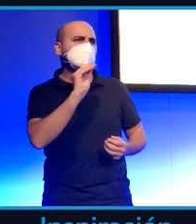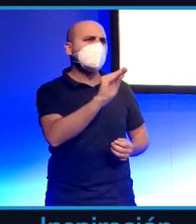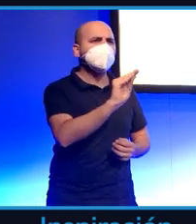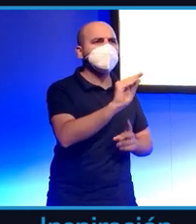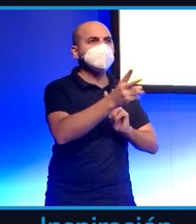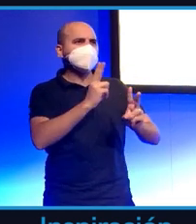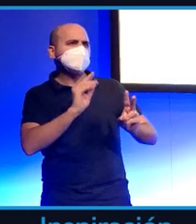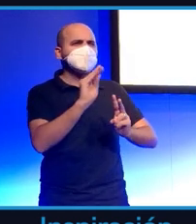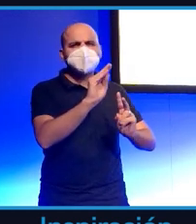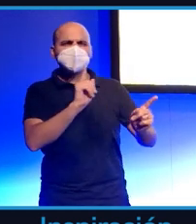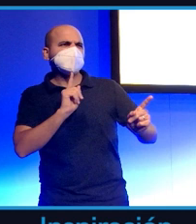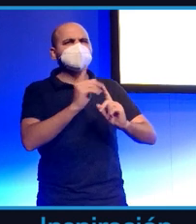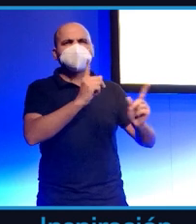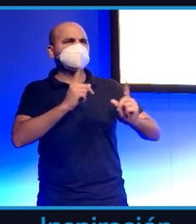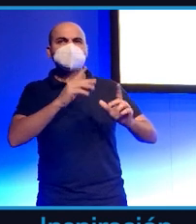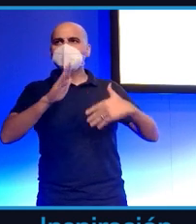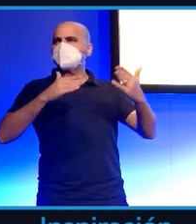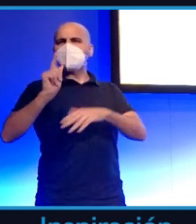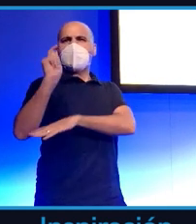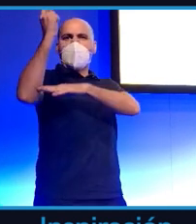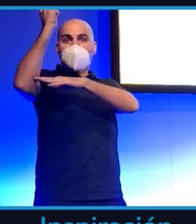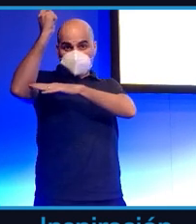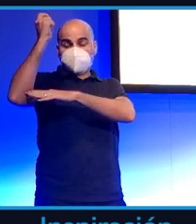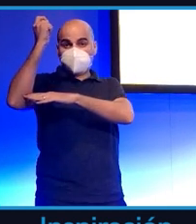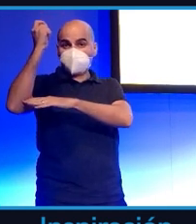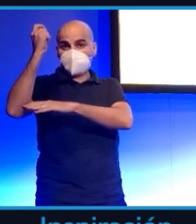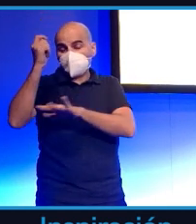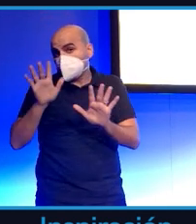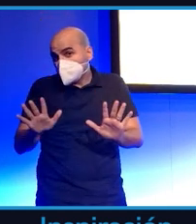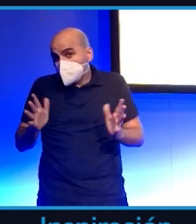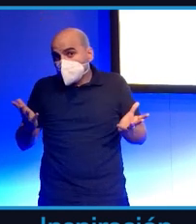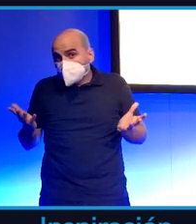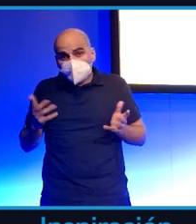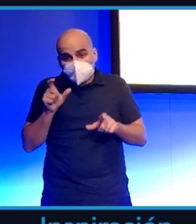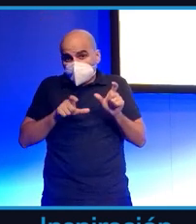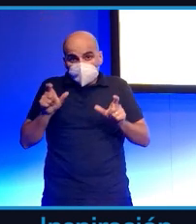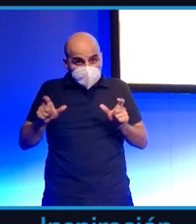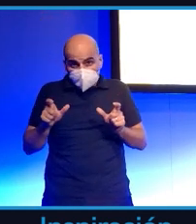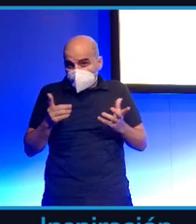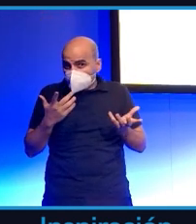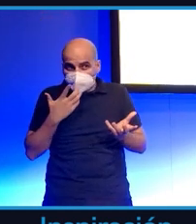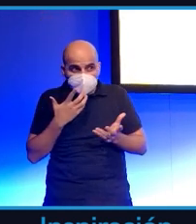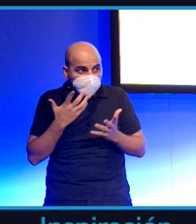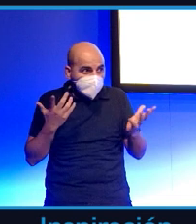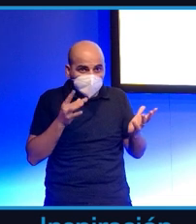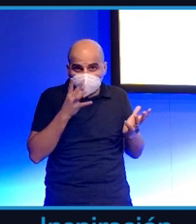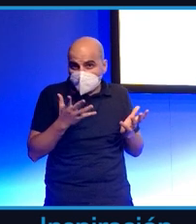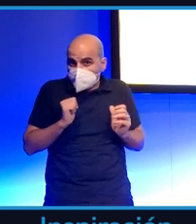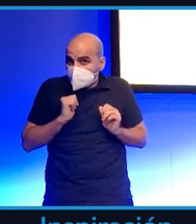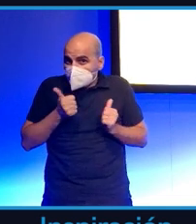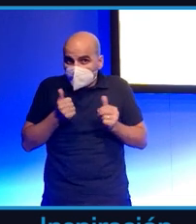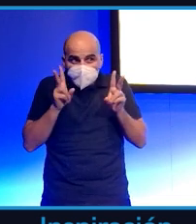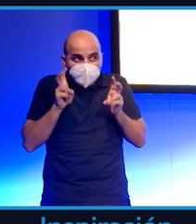Y bueno, pues quien haya más o menos empezado unos estudios de periodismo o haya tenido